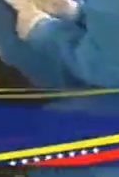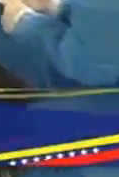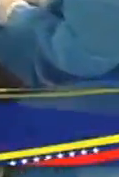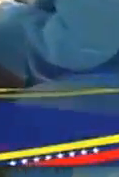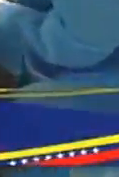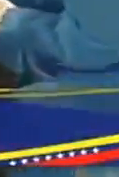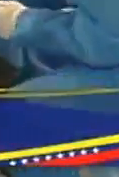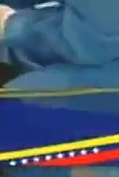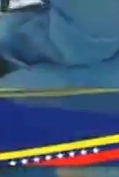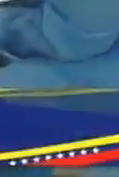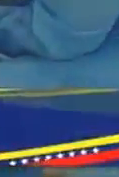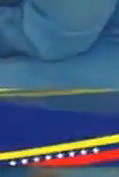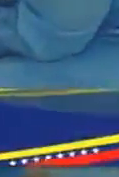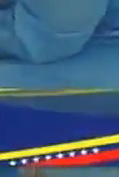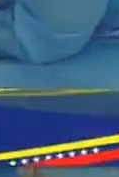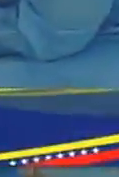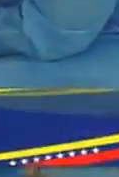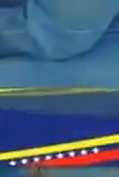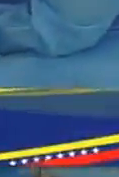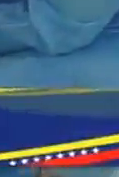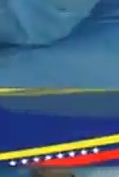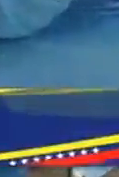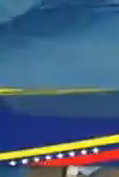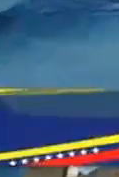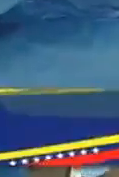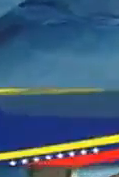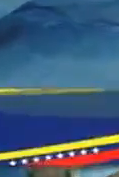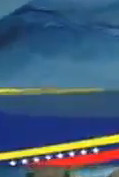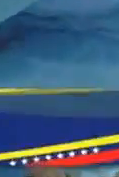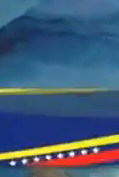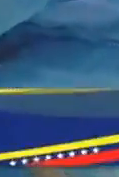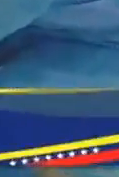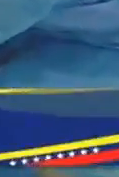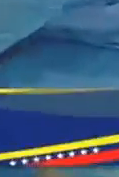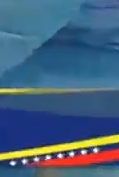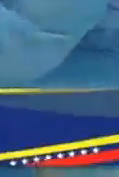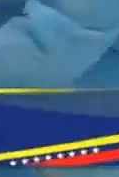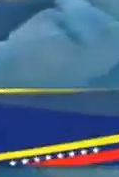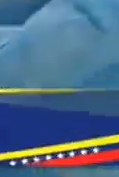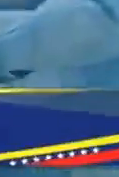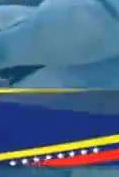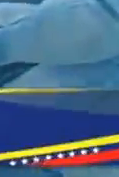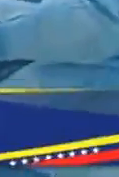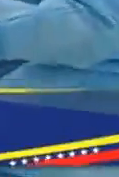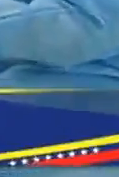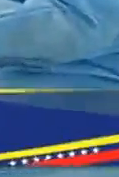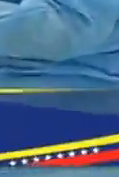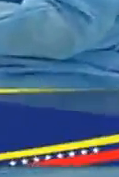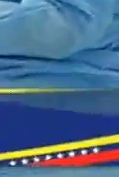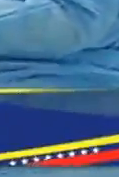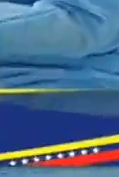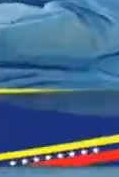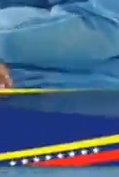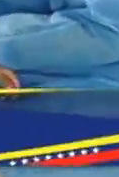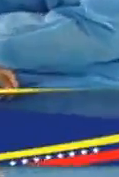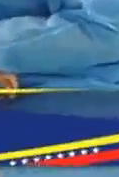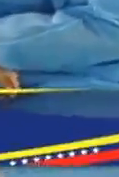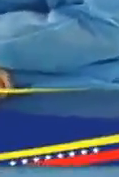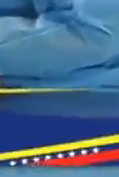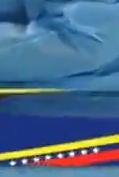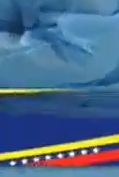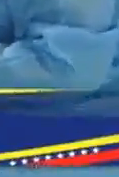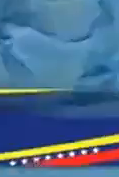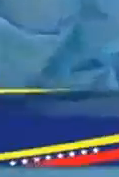12 bis 13 bis uno correspondiente para educación media uno para educación primaria y otro para un